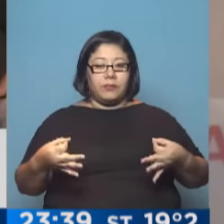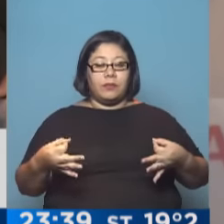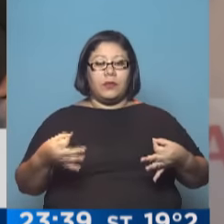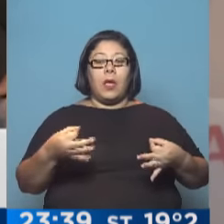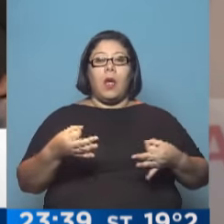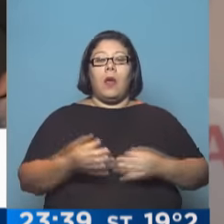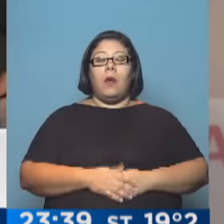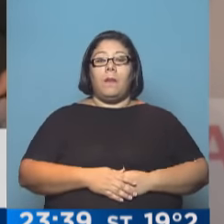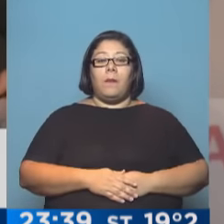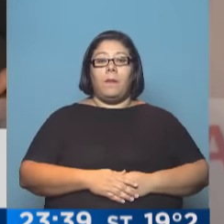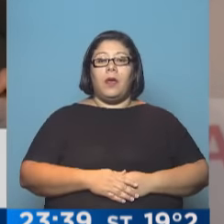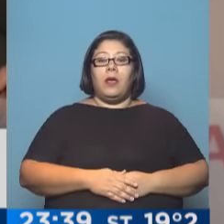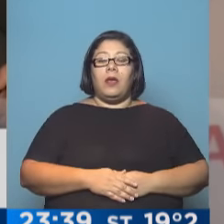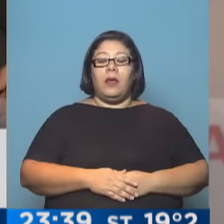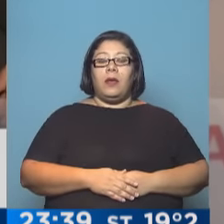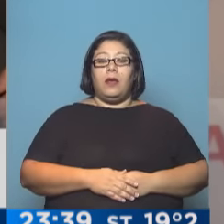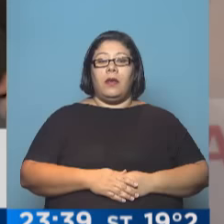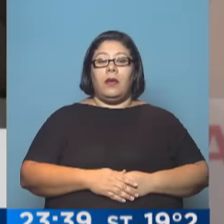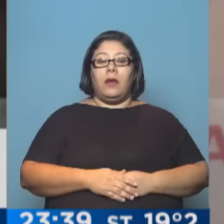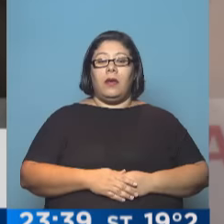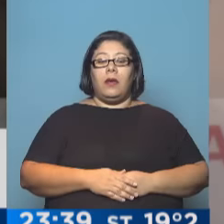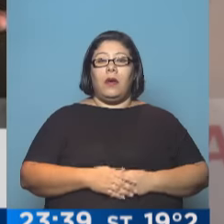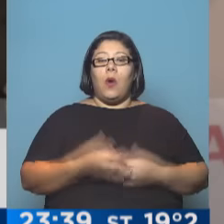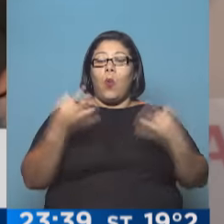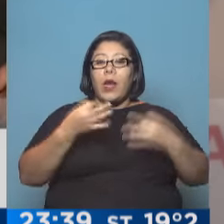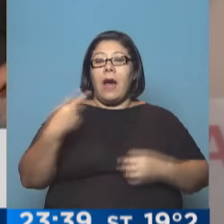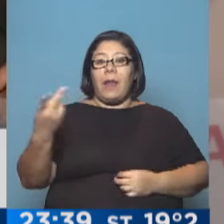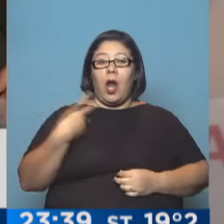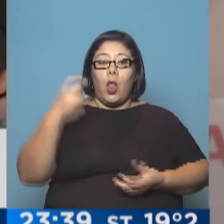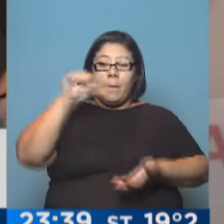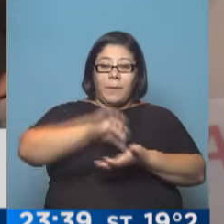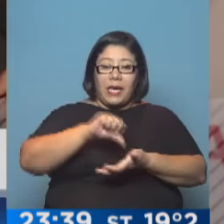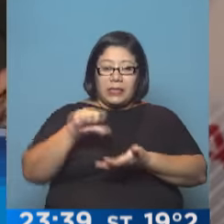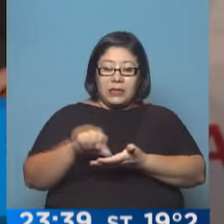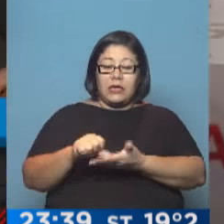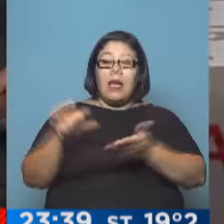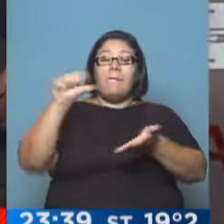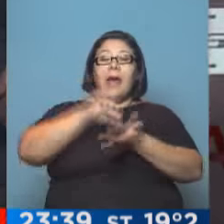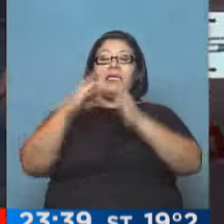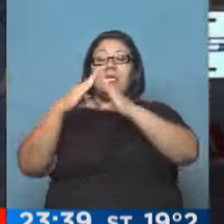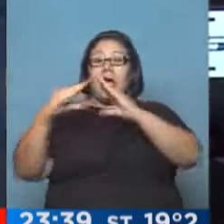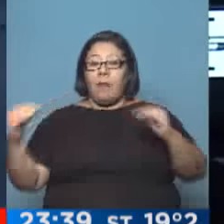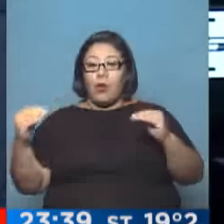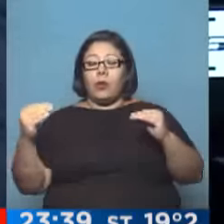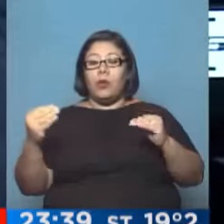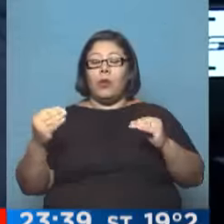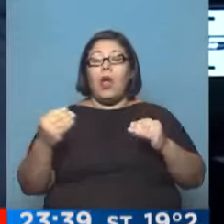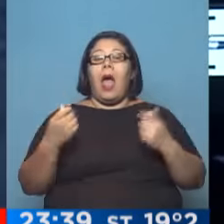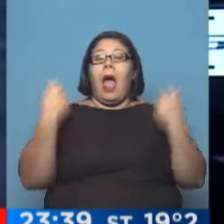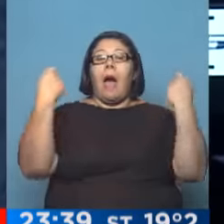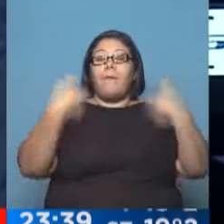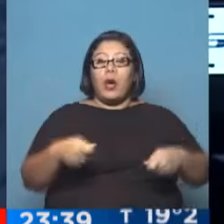productivas para ambas partes con todos los países del mundo y que querríamos que Japón vuelva a apostar en la Argentina.